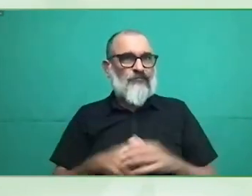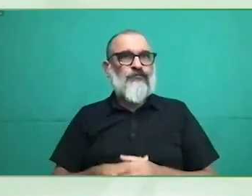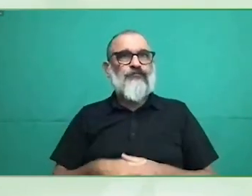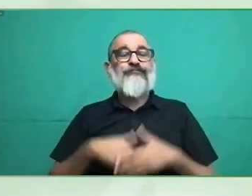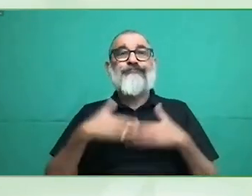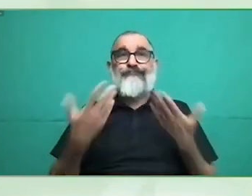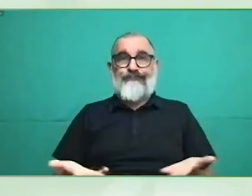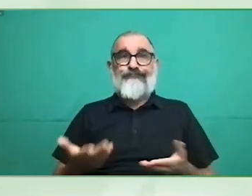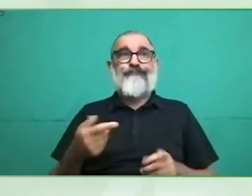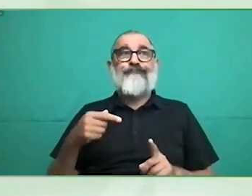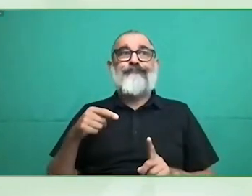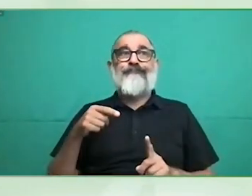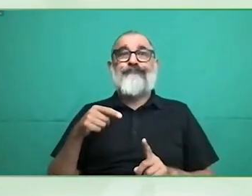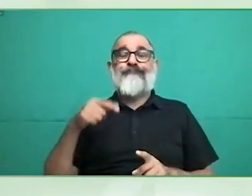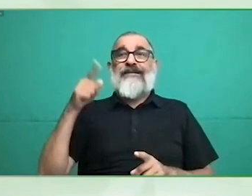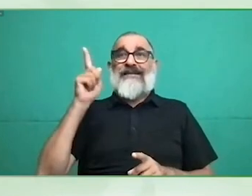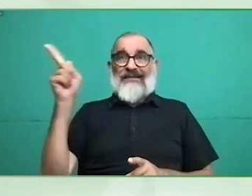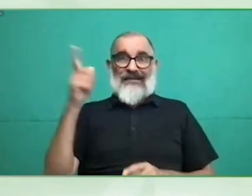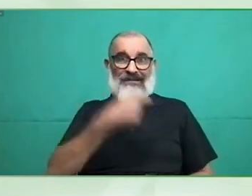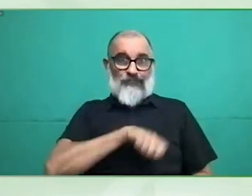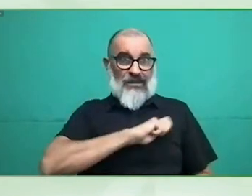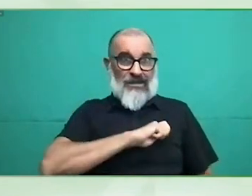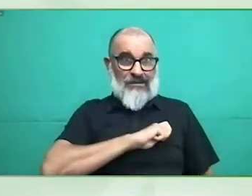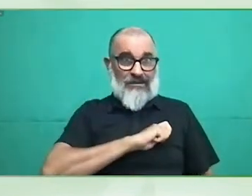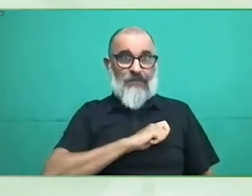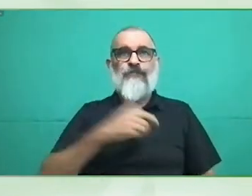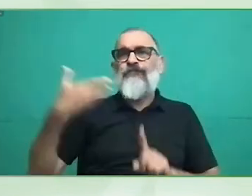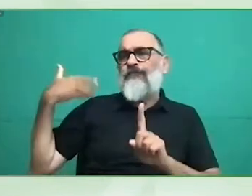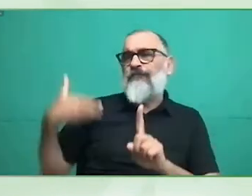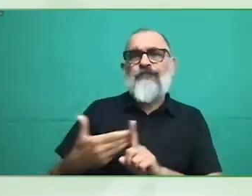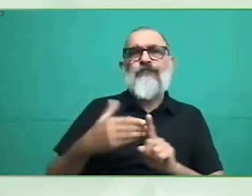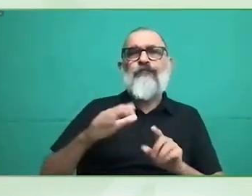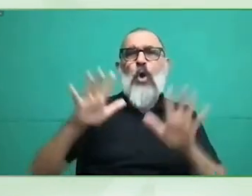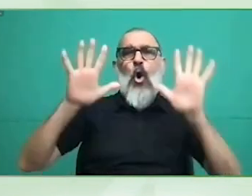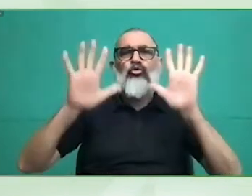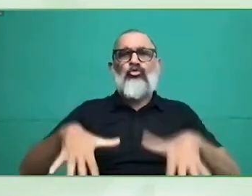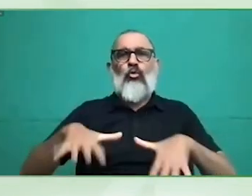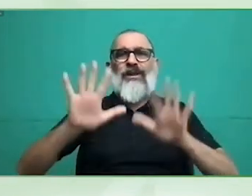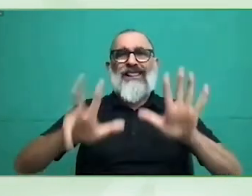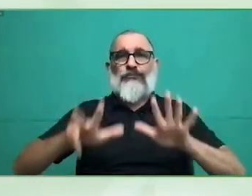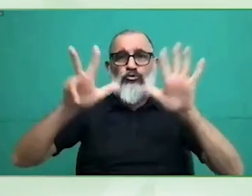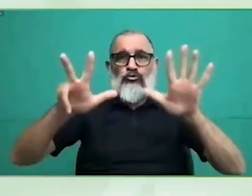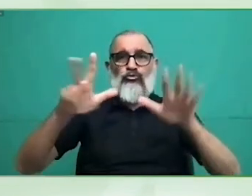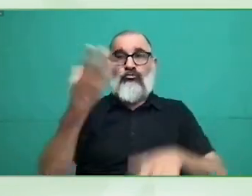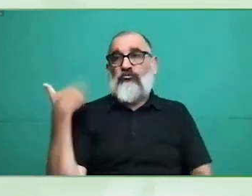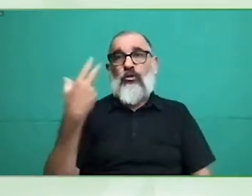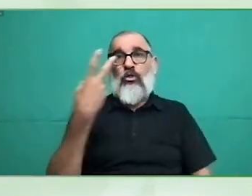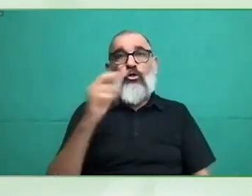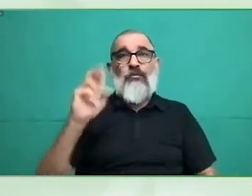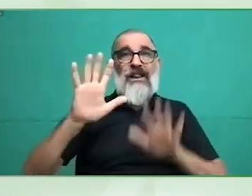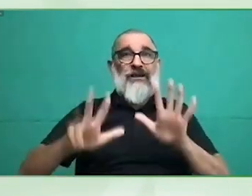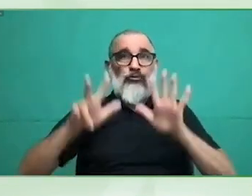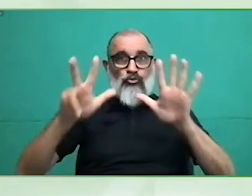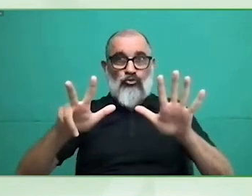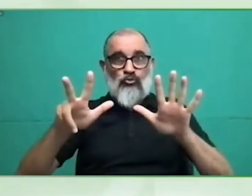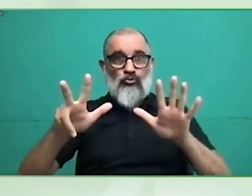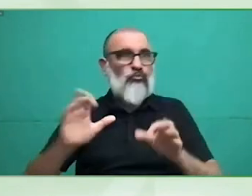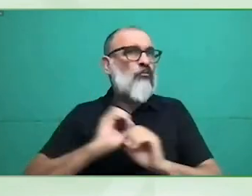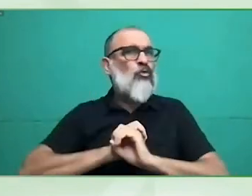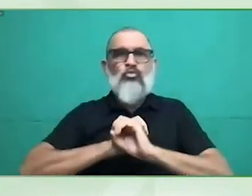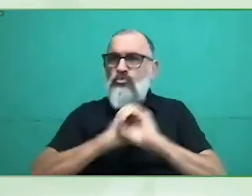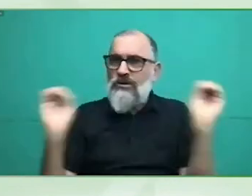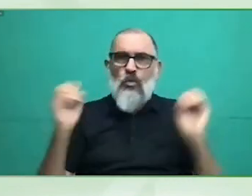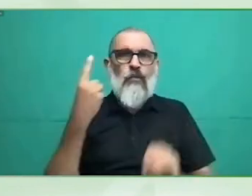además si a alguna persona se le había limitado el derecho de sufragio en una sentencia de limitación de la